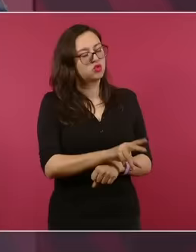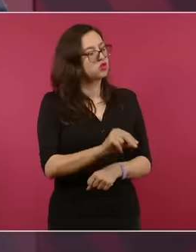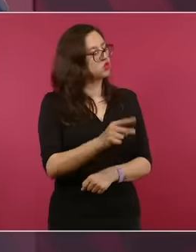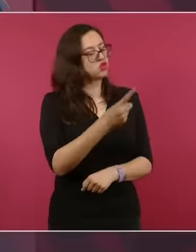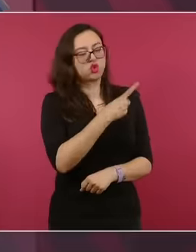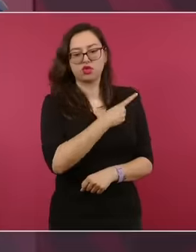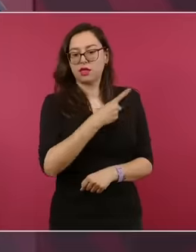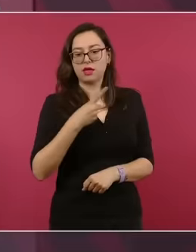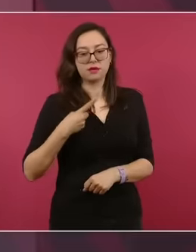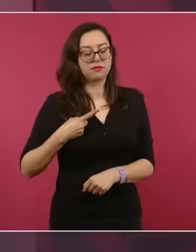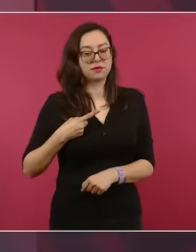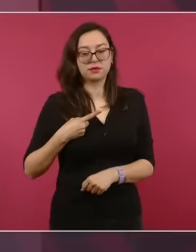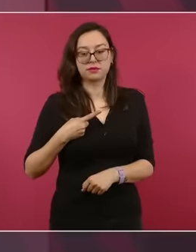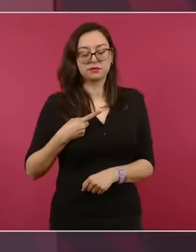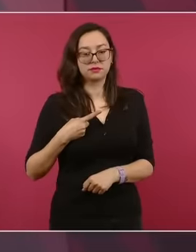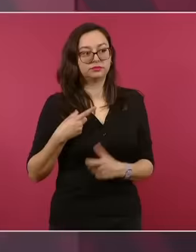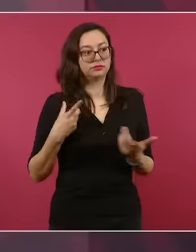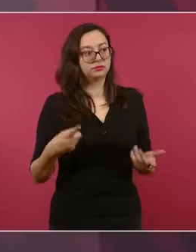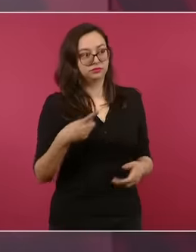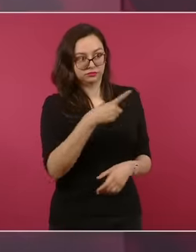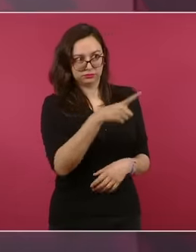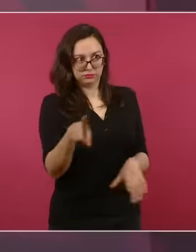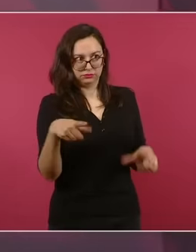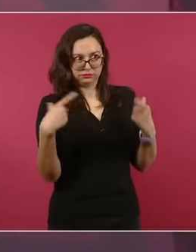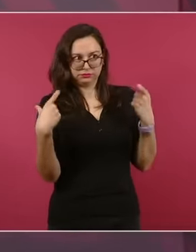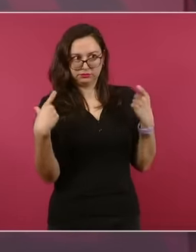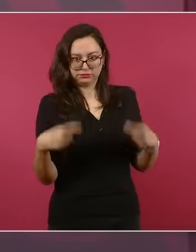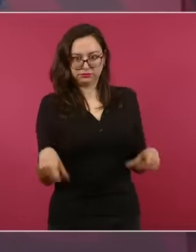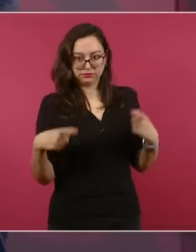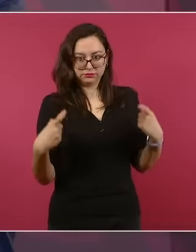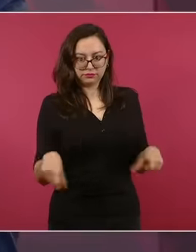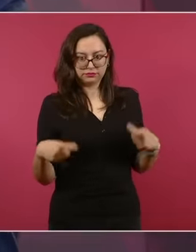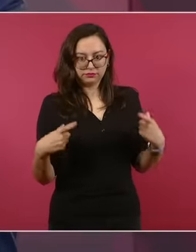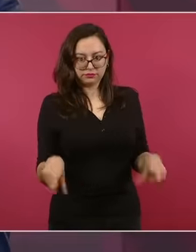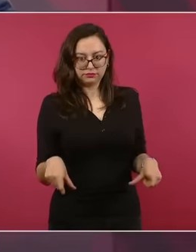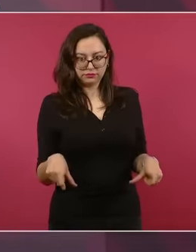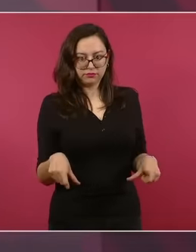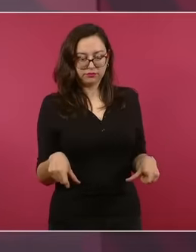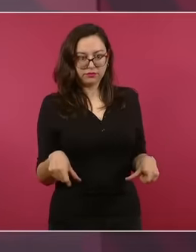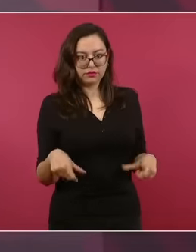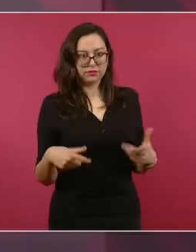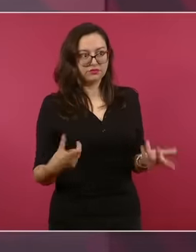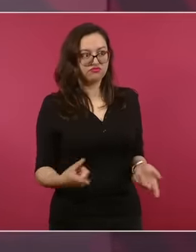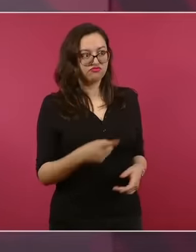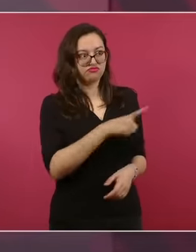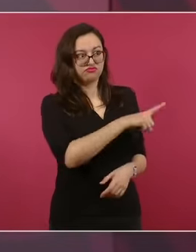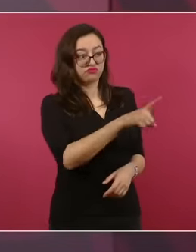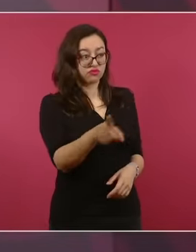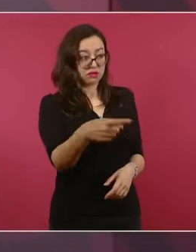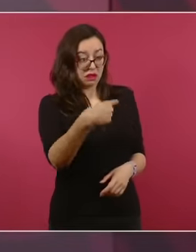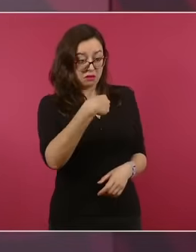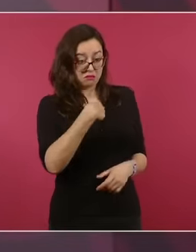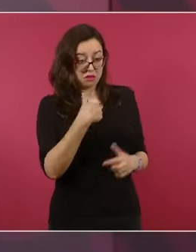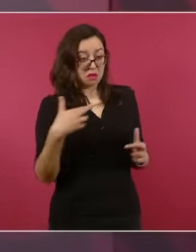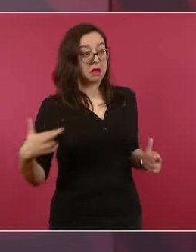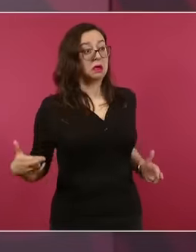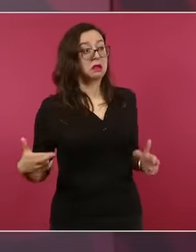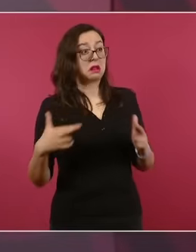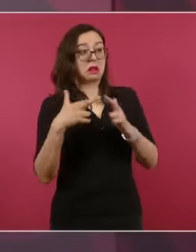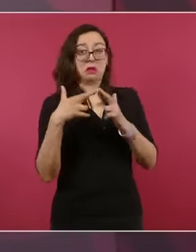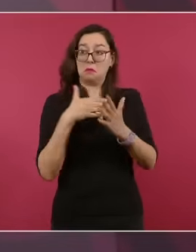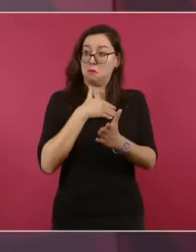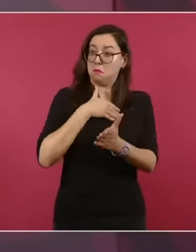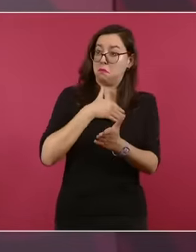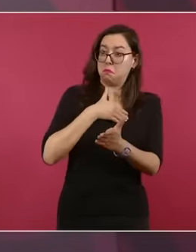y que le dijo a los oligarcas que lo estaban excomulgando, que a ellos